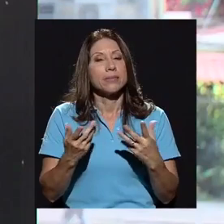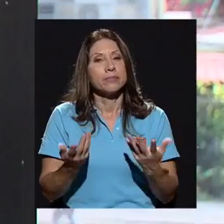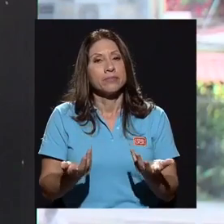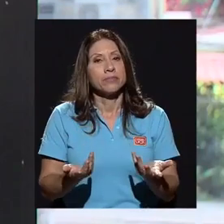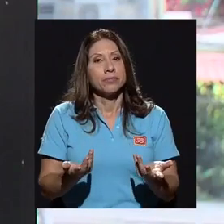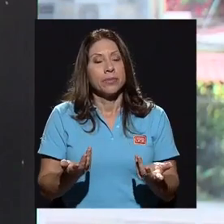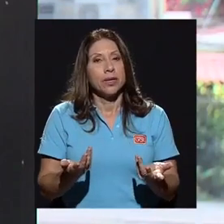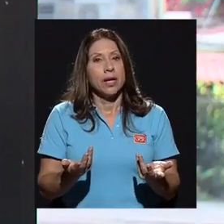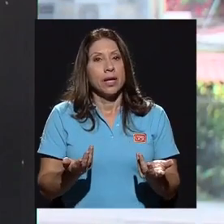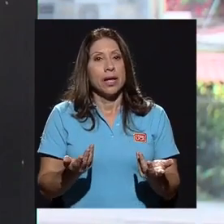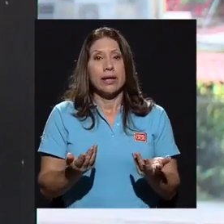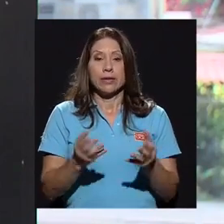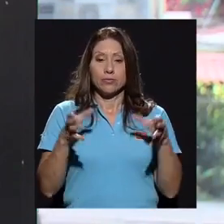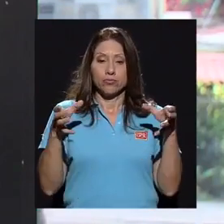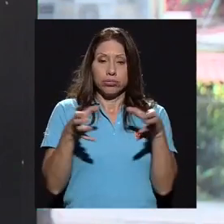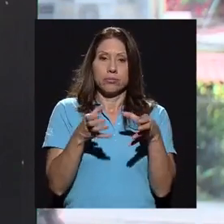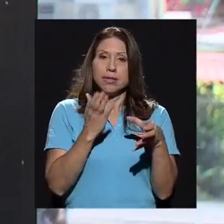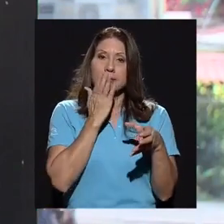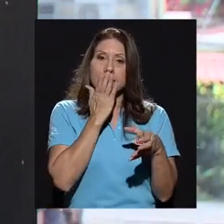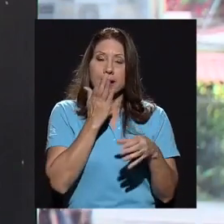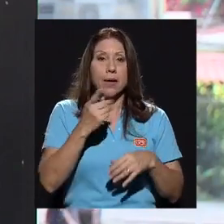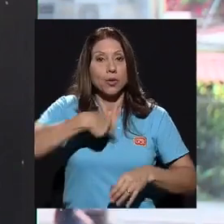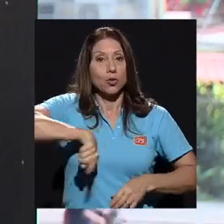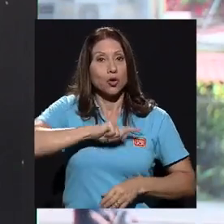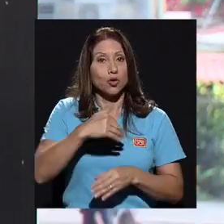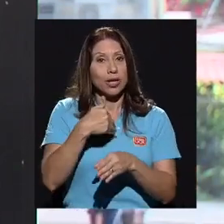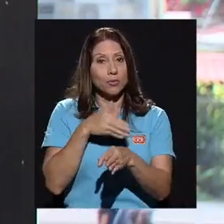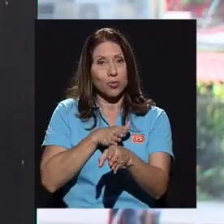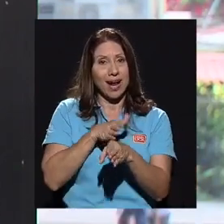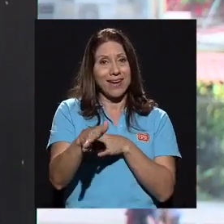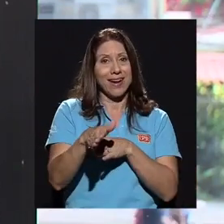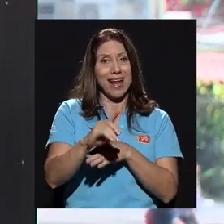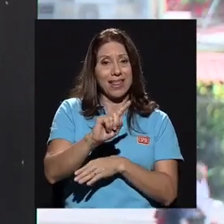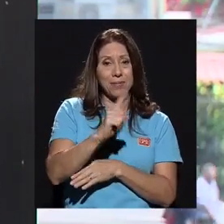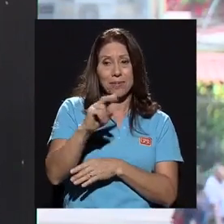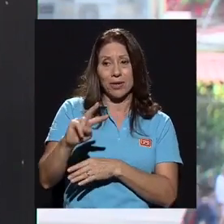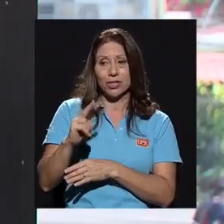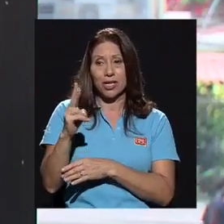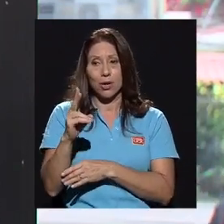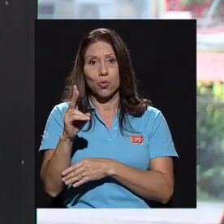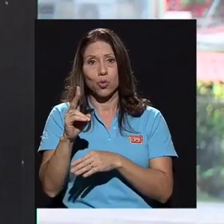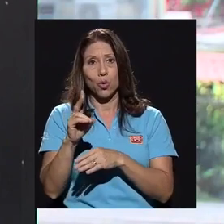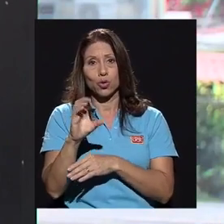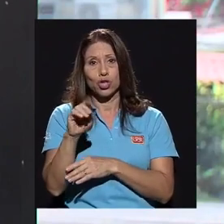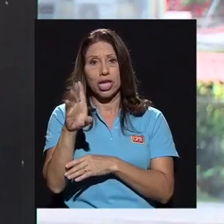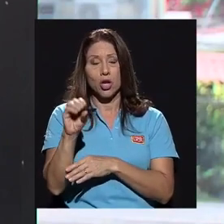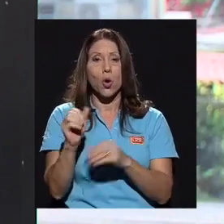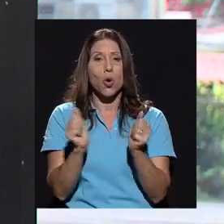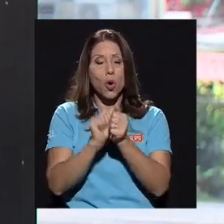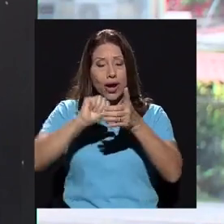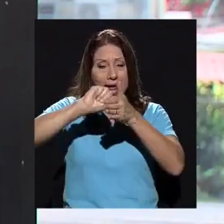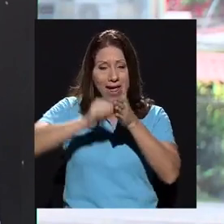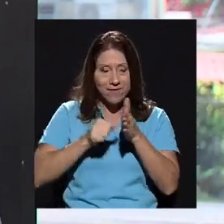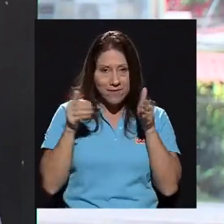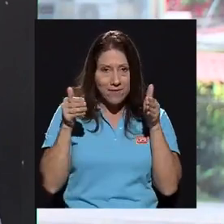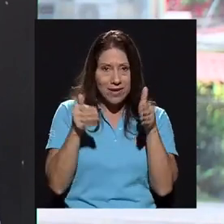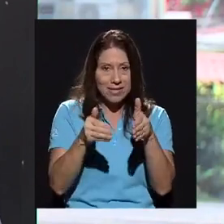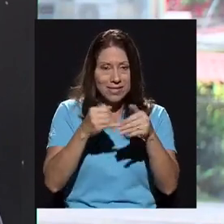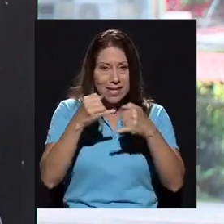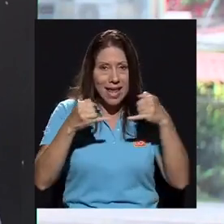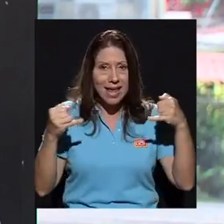indígena. Nosotros tenemos una carrera de primero y segundo ciclo con énfasis en Cabeca. Esta carrera